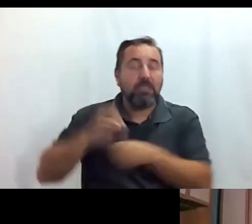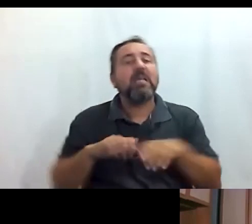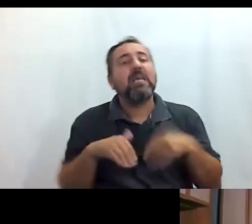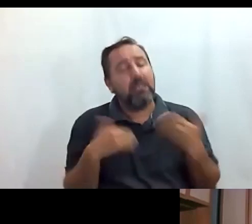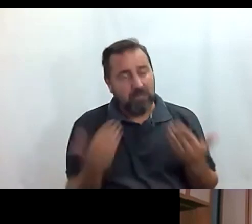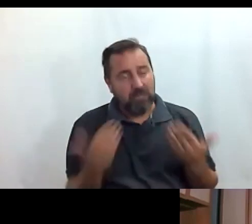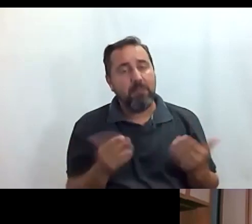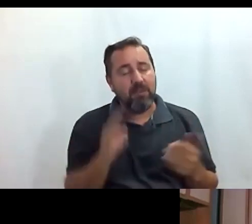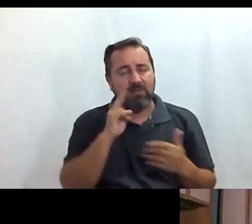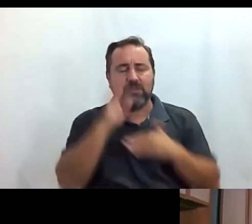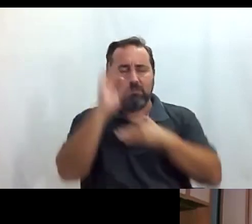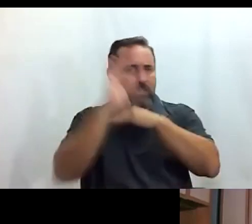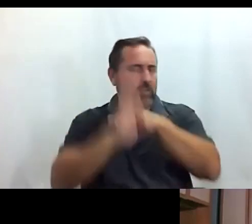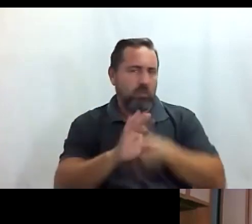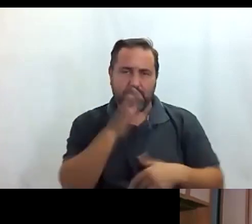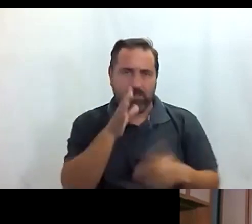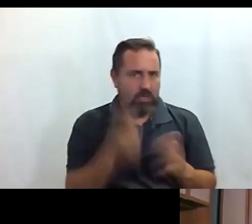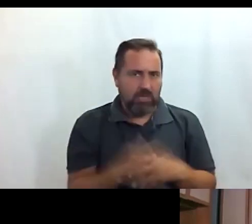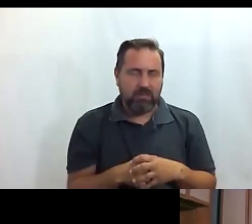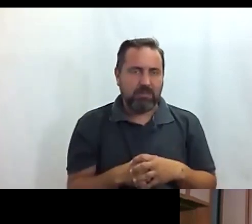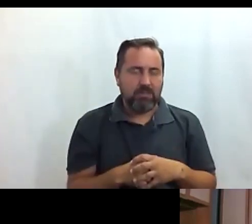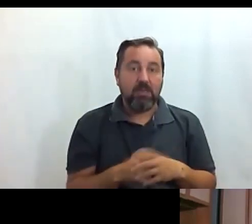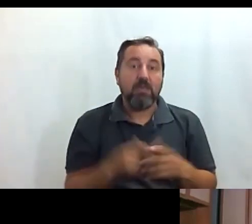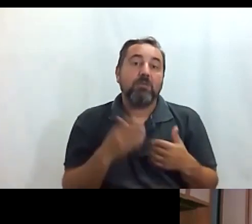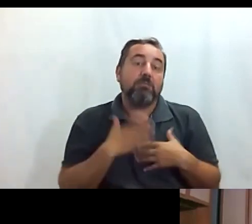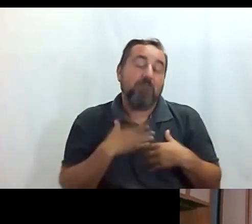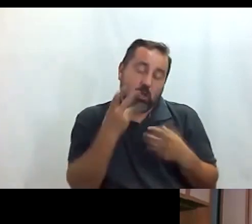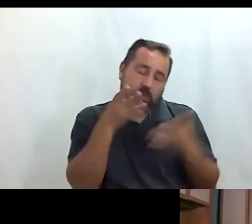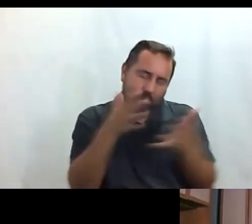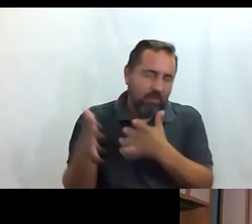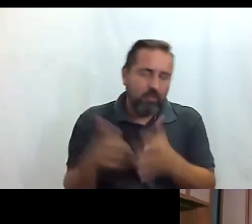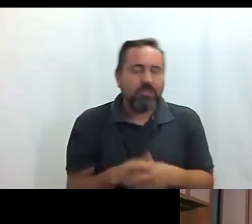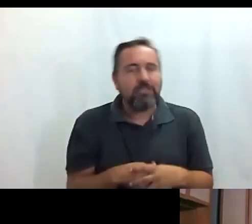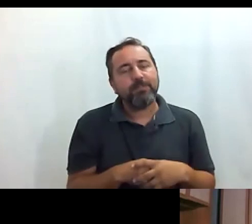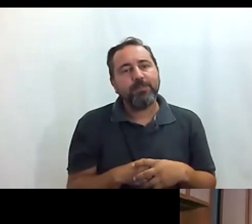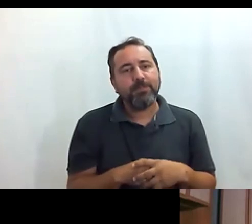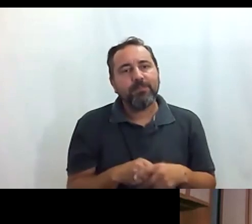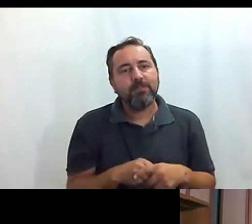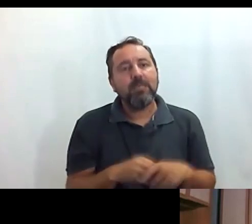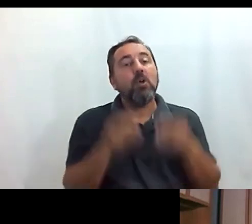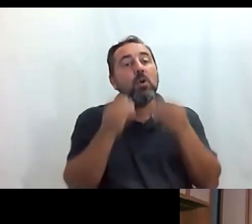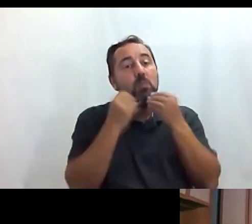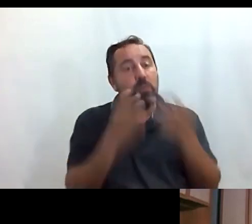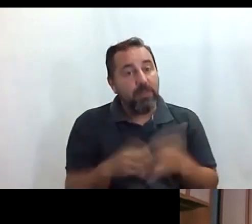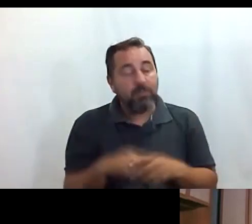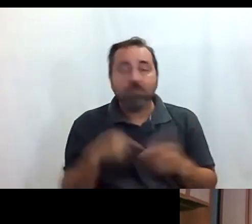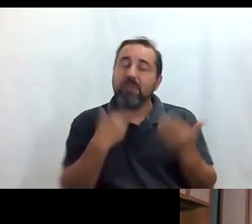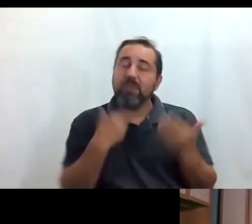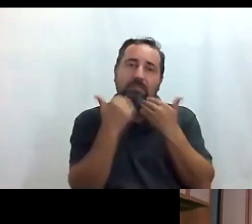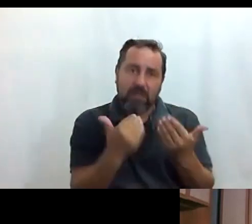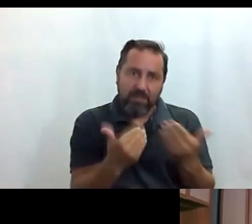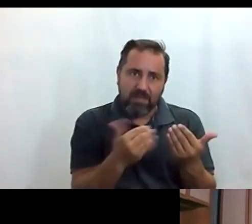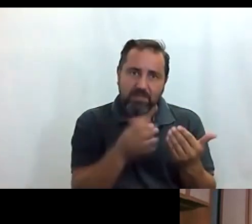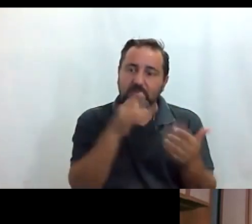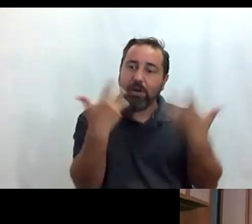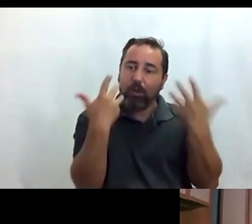ves unas puestas de sol impresionantes así que esas son mis dos recomendaciones bueno pues os agradezco con estas